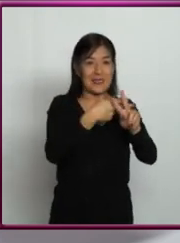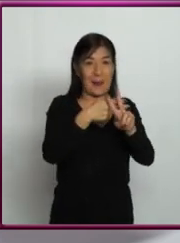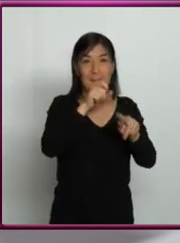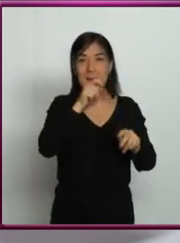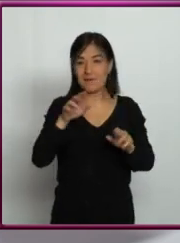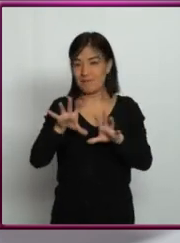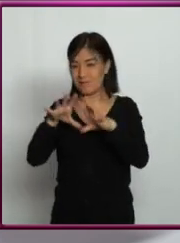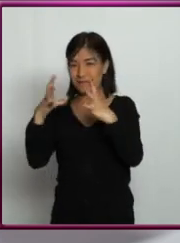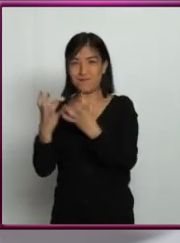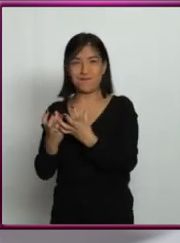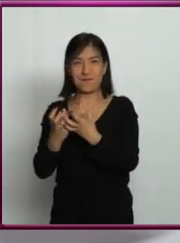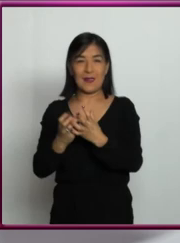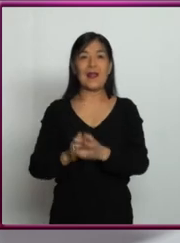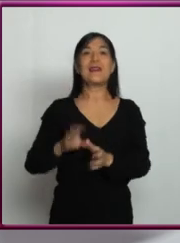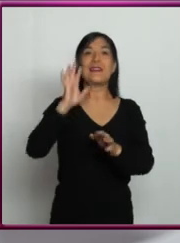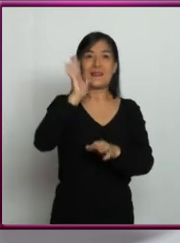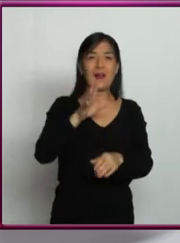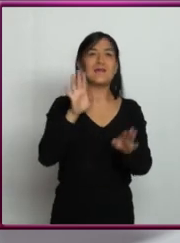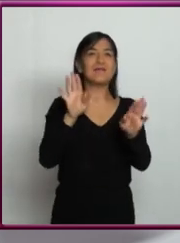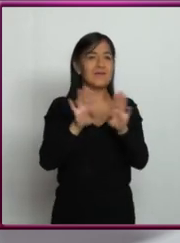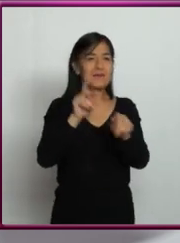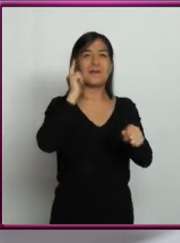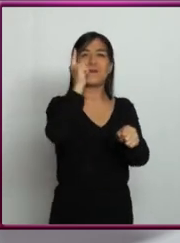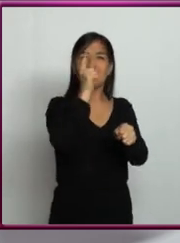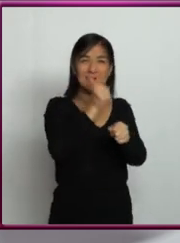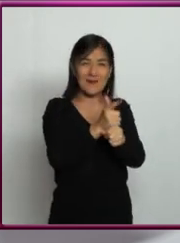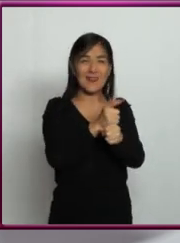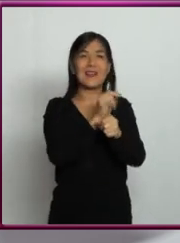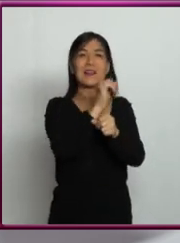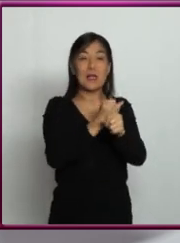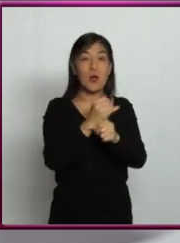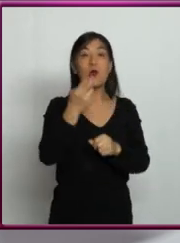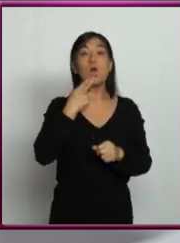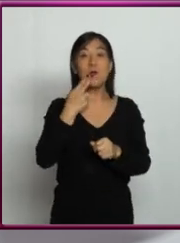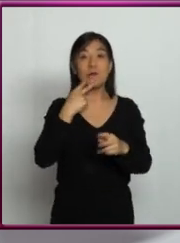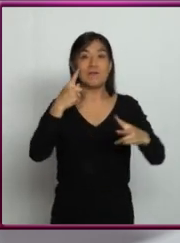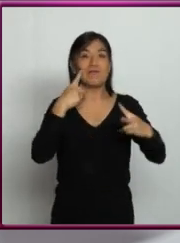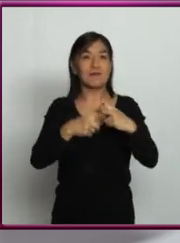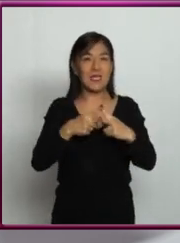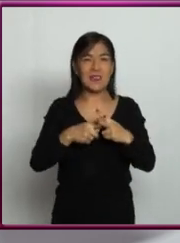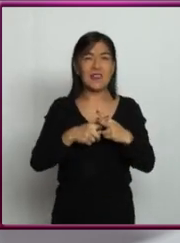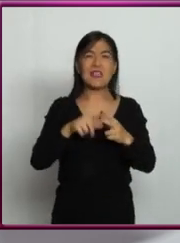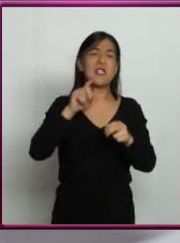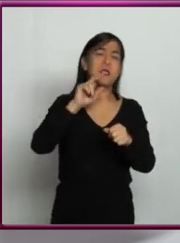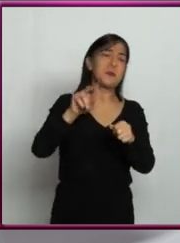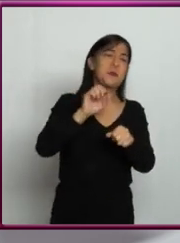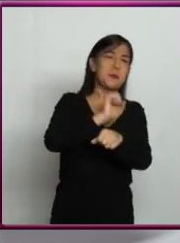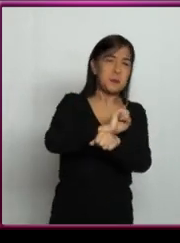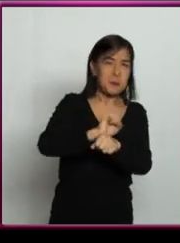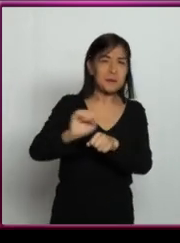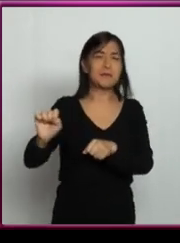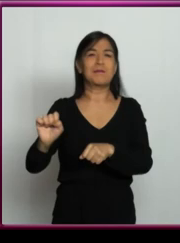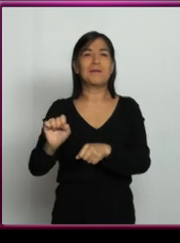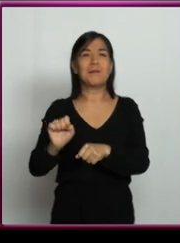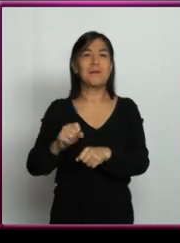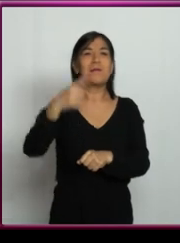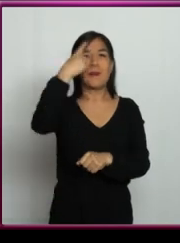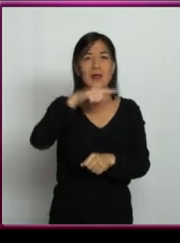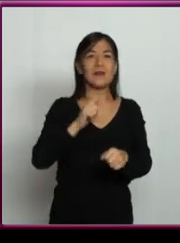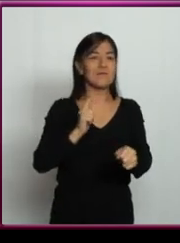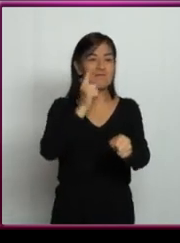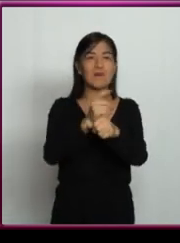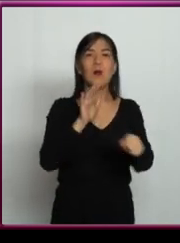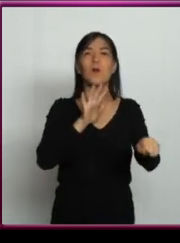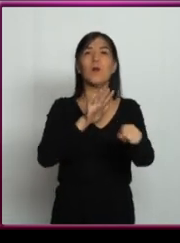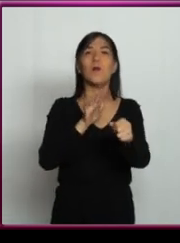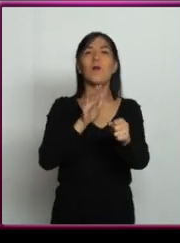Ya que se ha hecho esa detección, se usan matemáticas relativamente simples para determinar